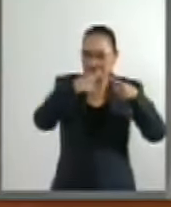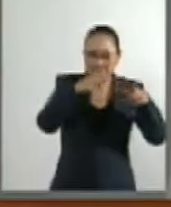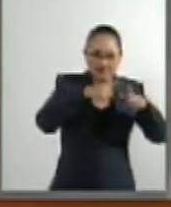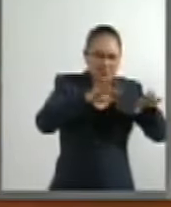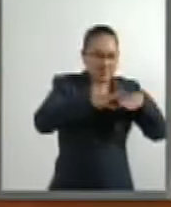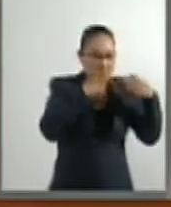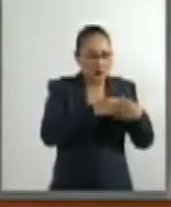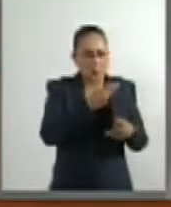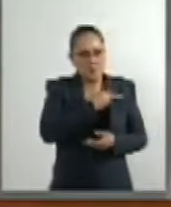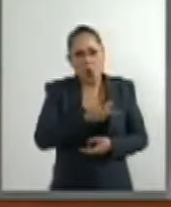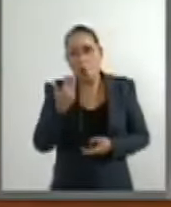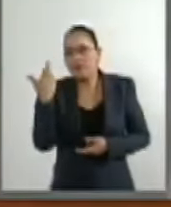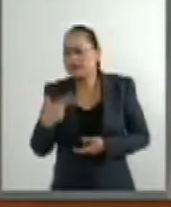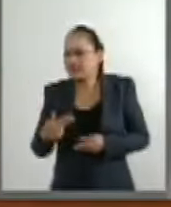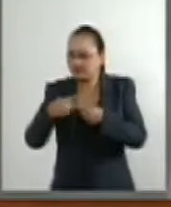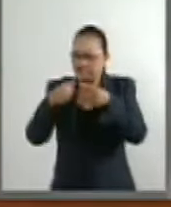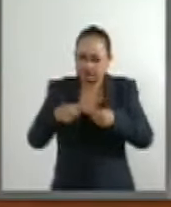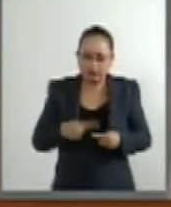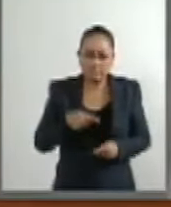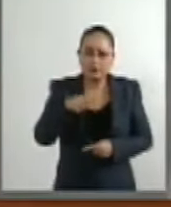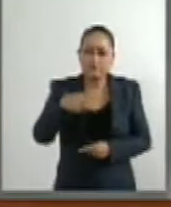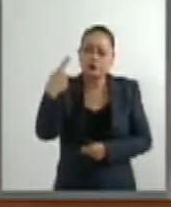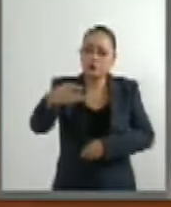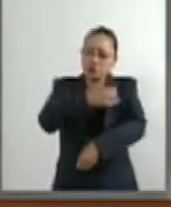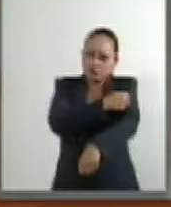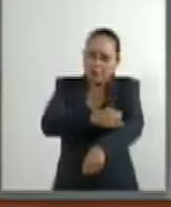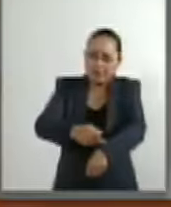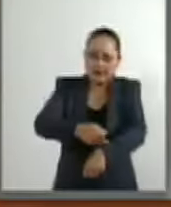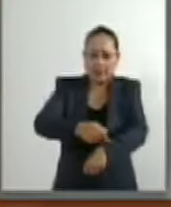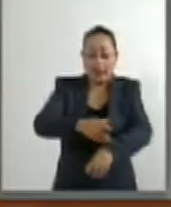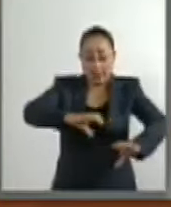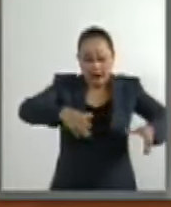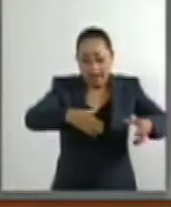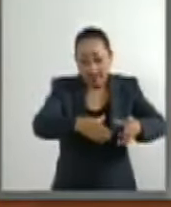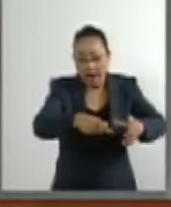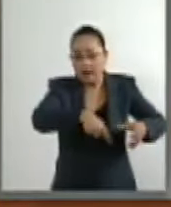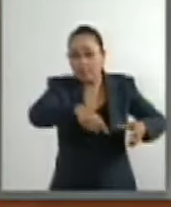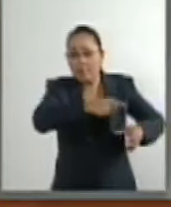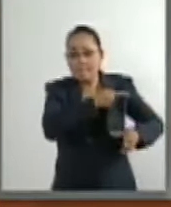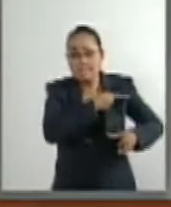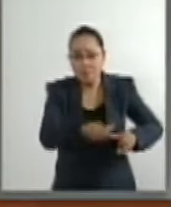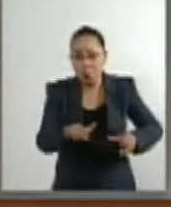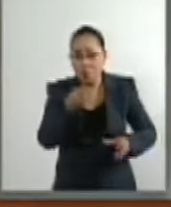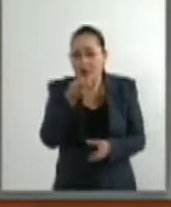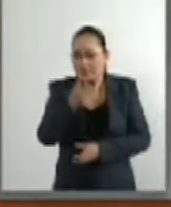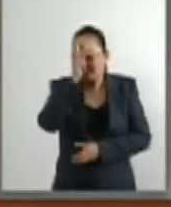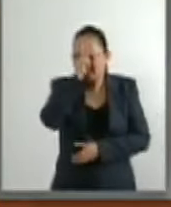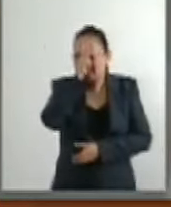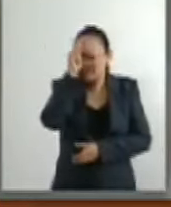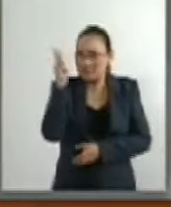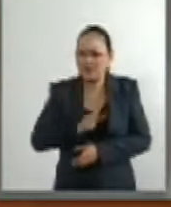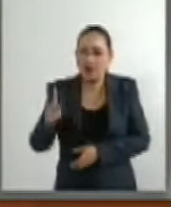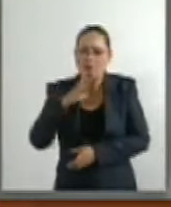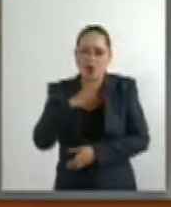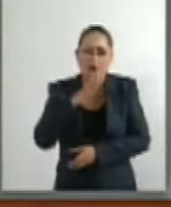sociales, las familias de escasos recursos son las que sufren de forma